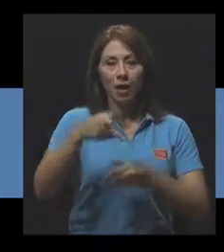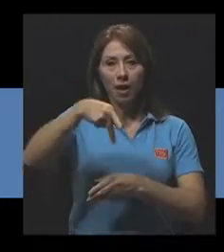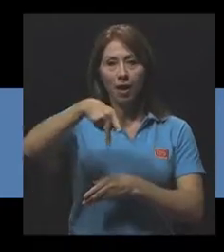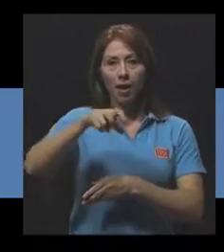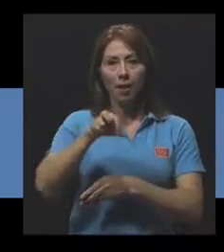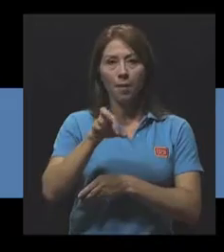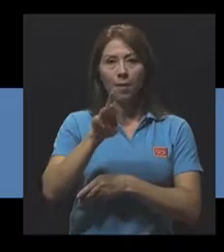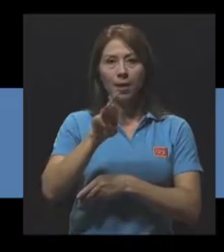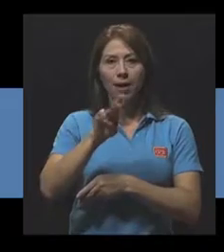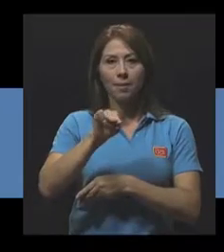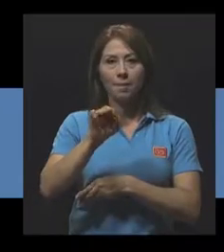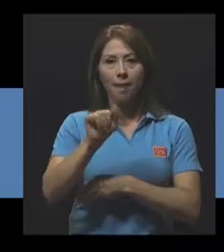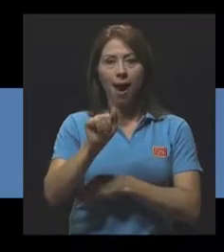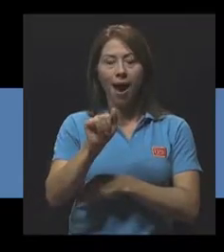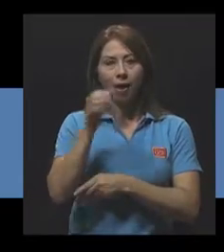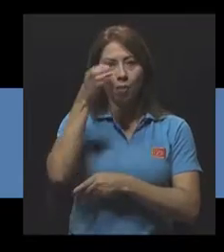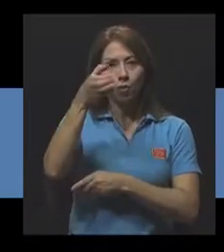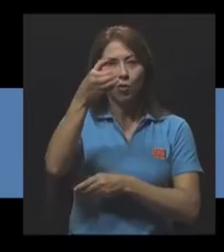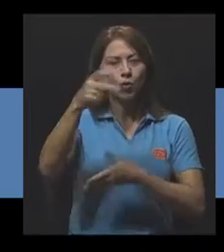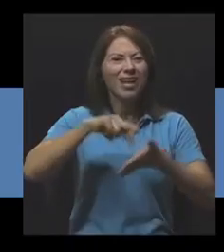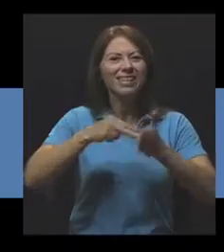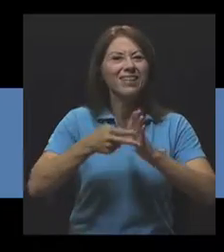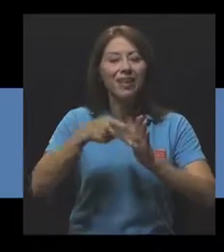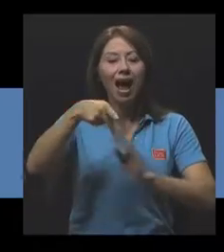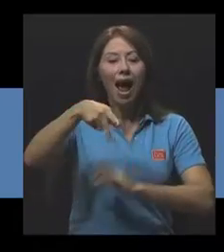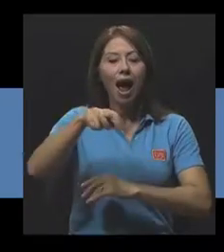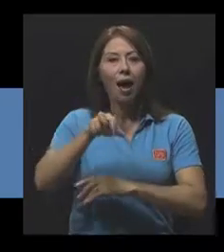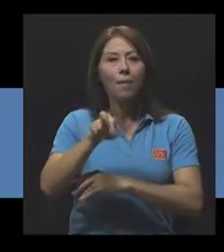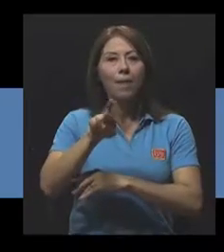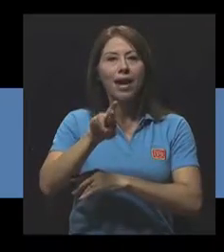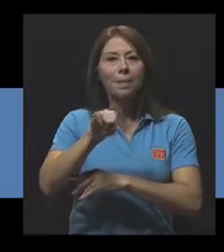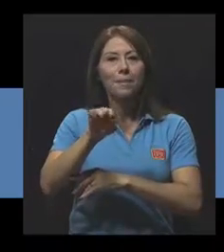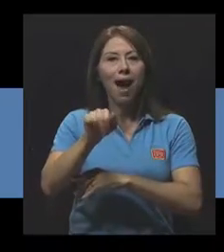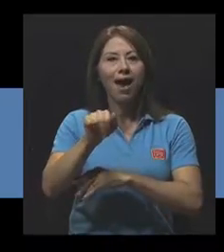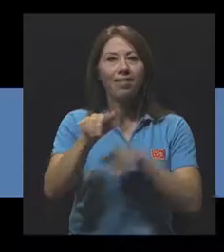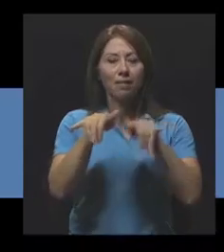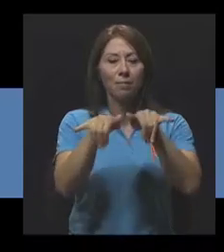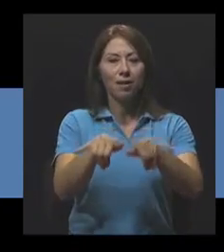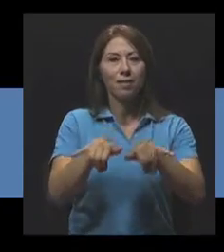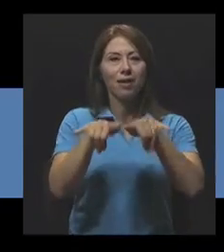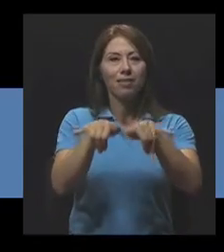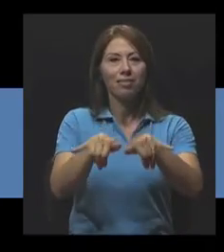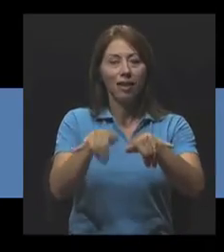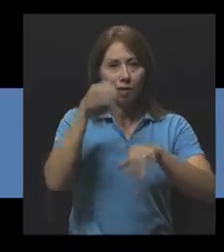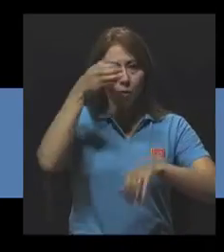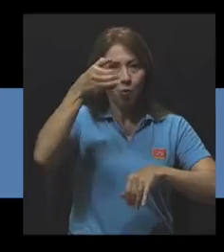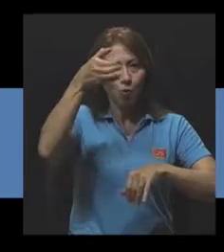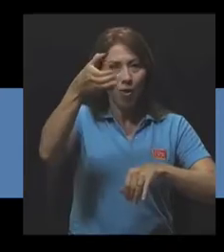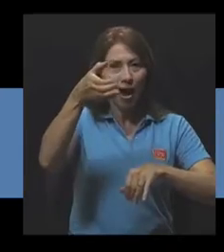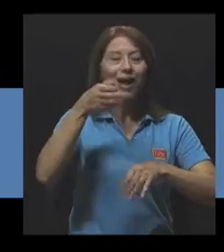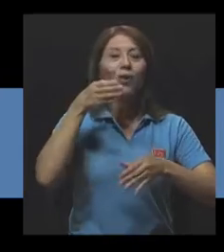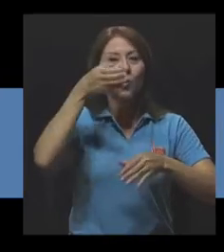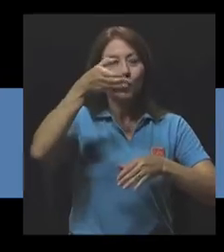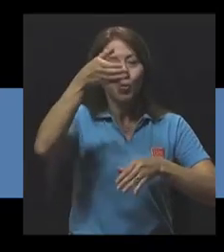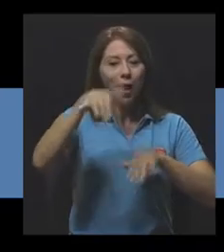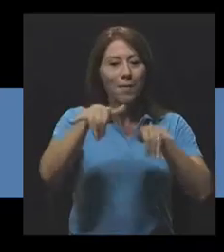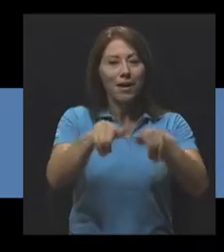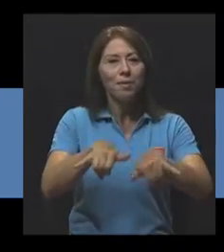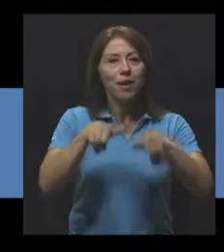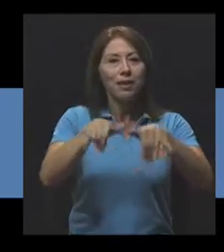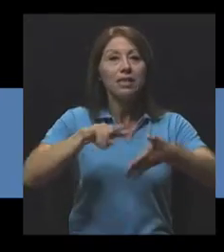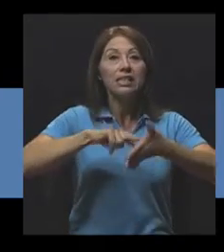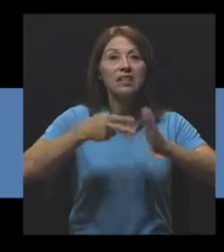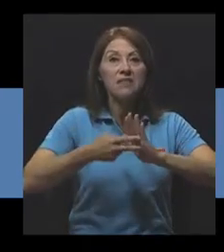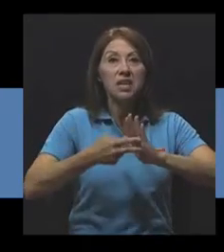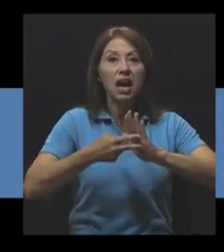viene de la palabra, digamos, como permanente y cultura, cultura permanente. Entonces la idea es diseñar sistemas que sean